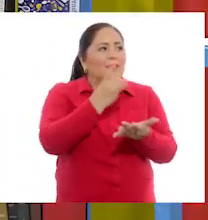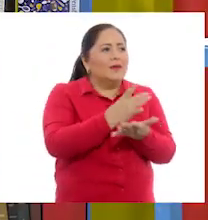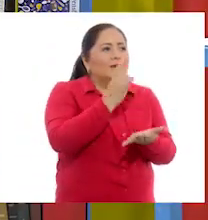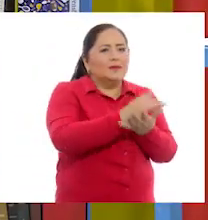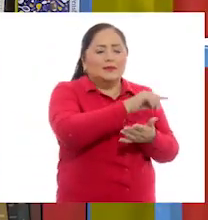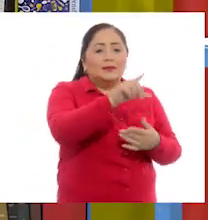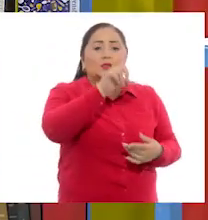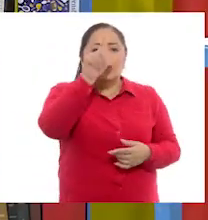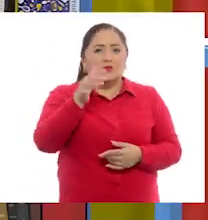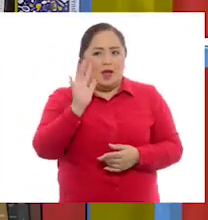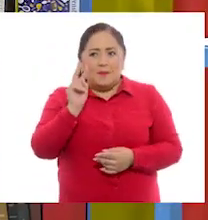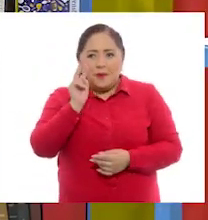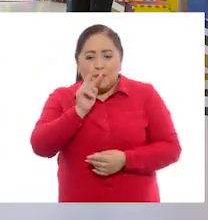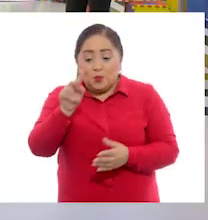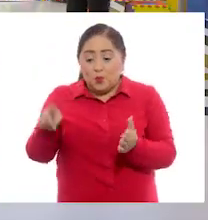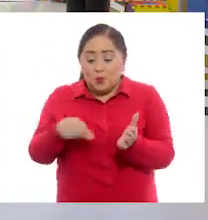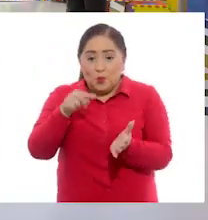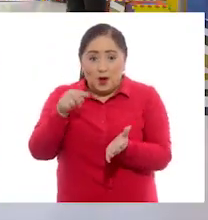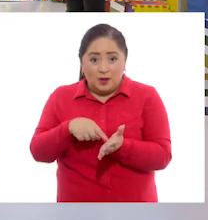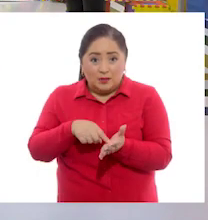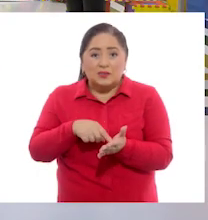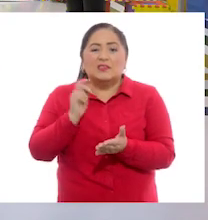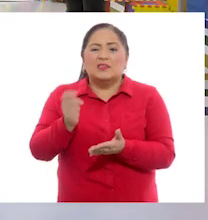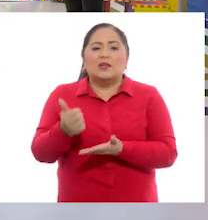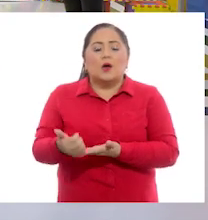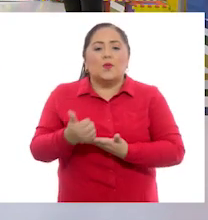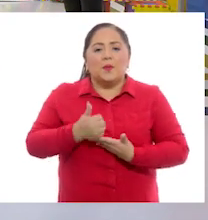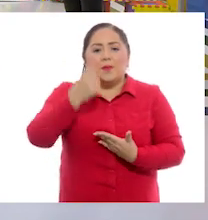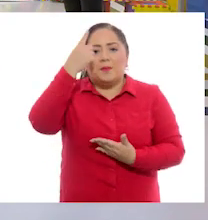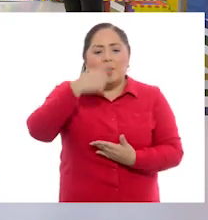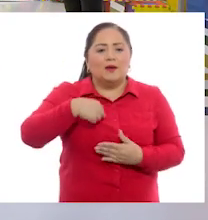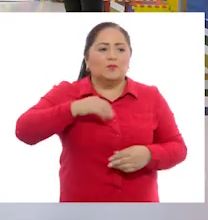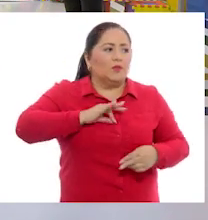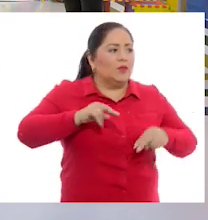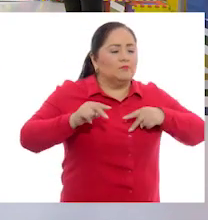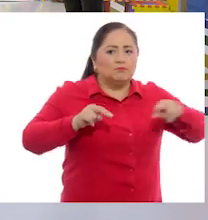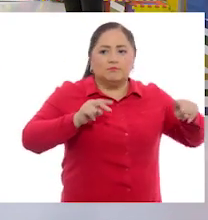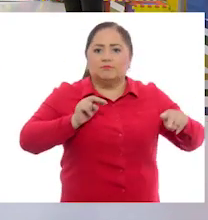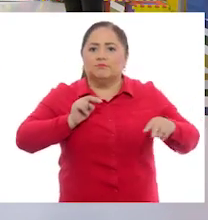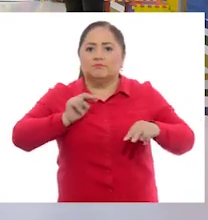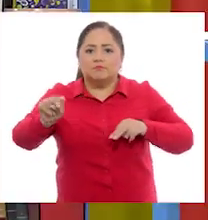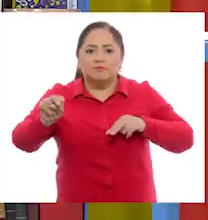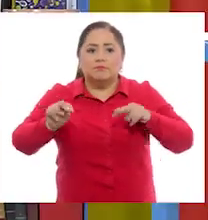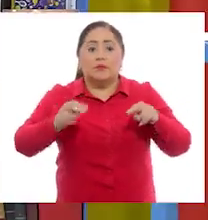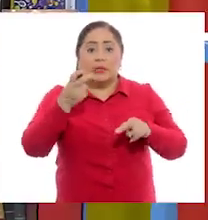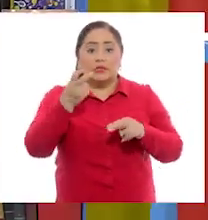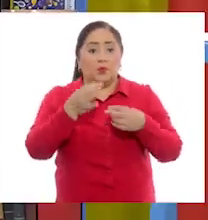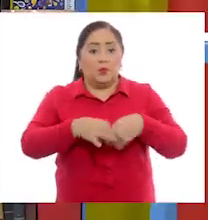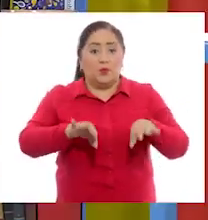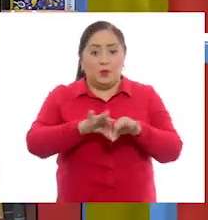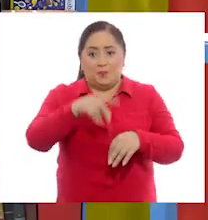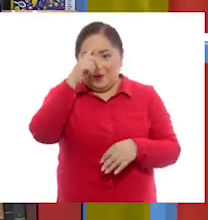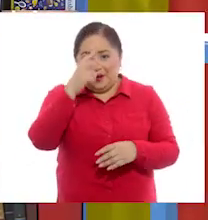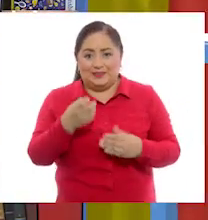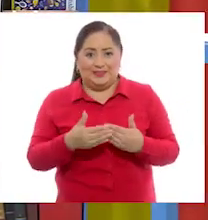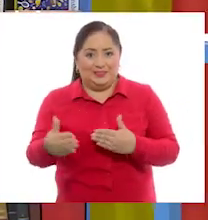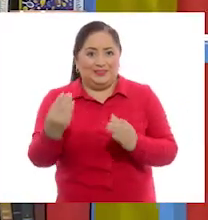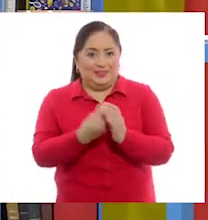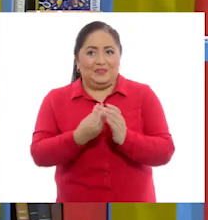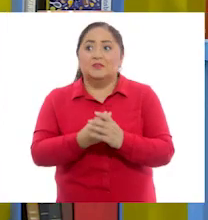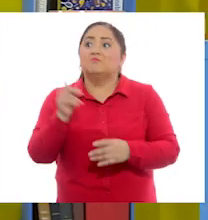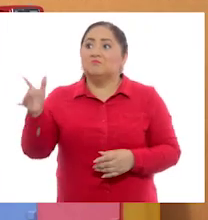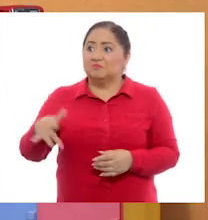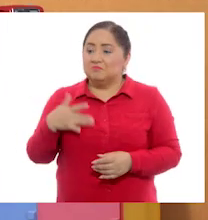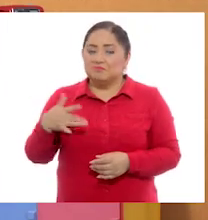y observamos que los lugares de referencia nos van a ayudar a desplazarnos. Elementos importantes para estas clases. ¿Qué te